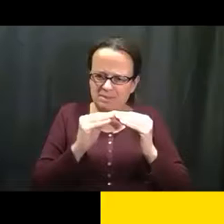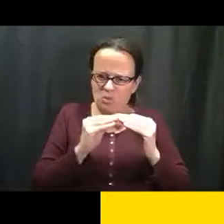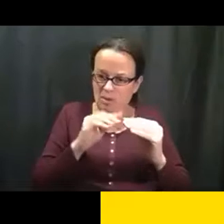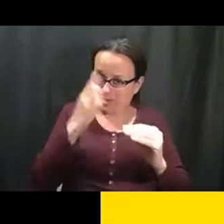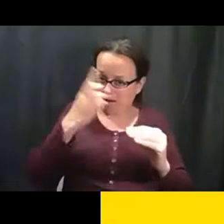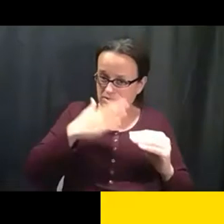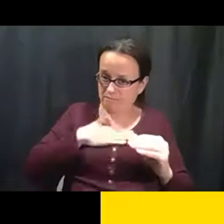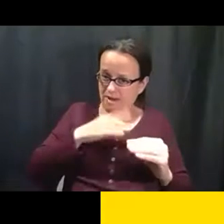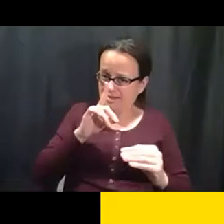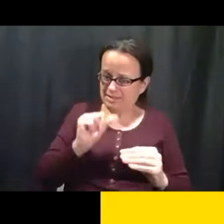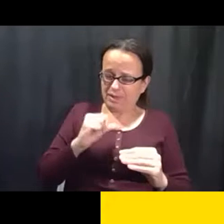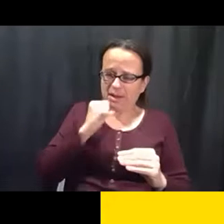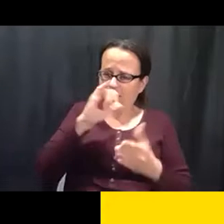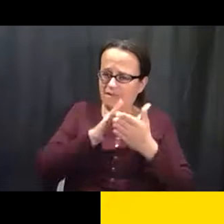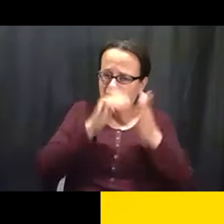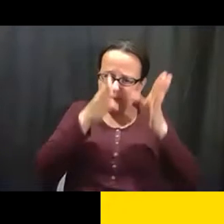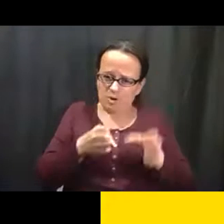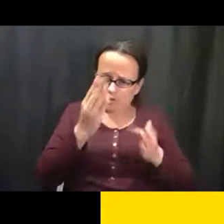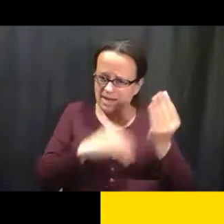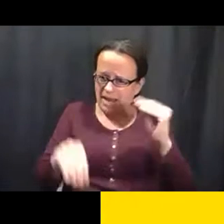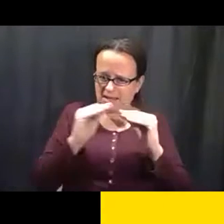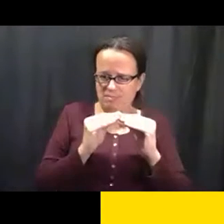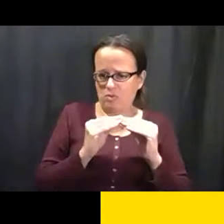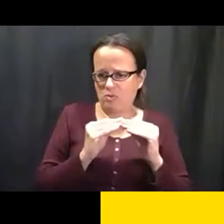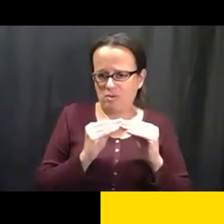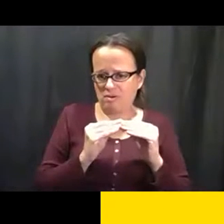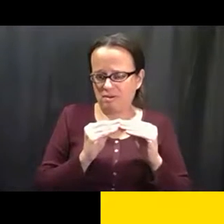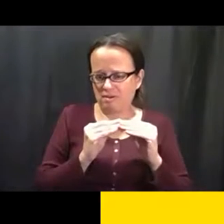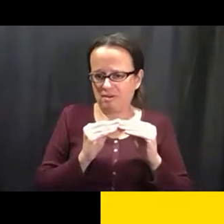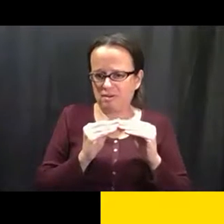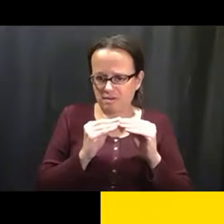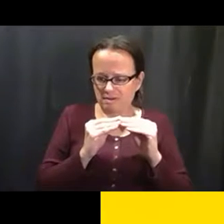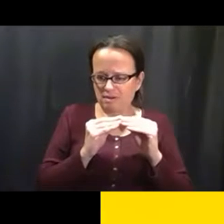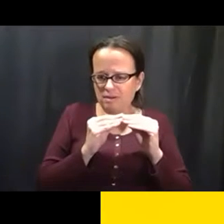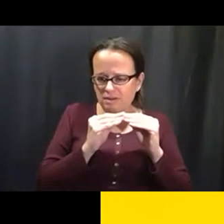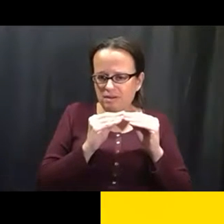Porque yo, yo no soy una persona, eh, diferente por mi incapacidad.